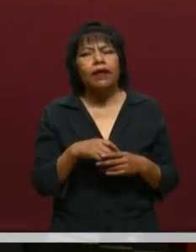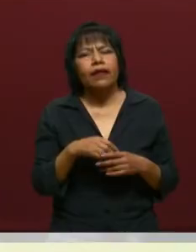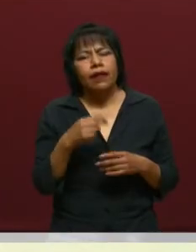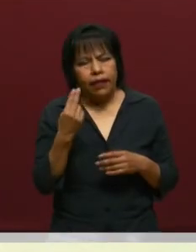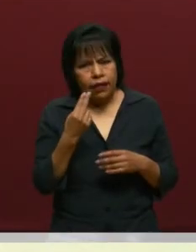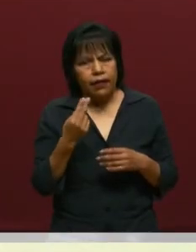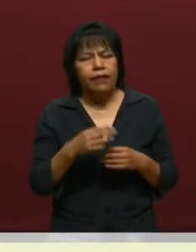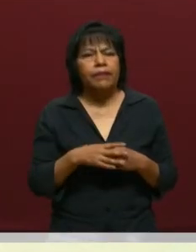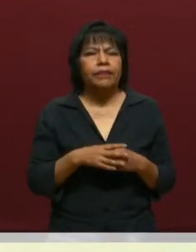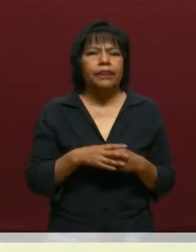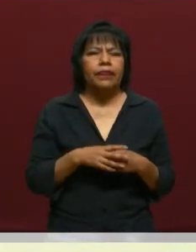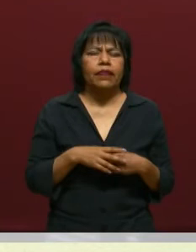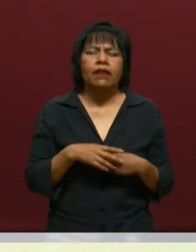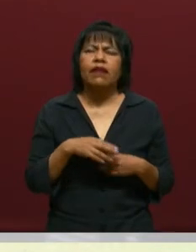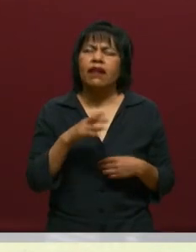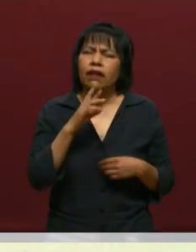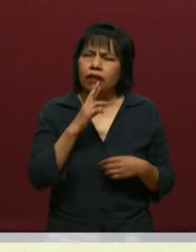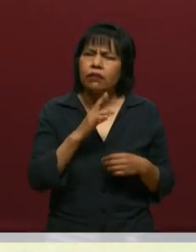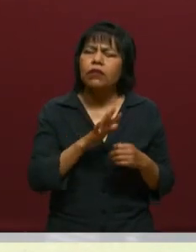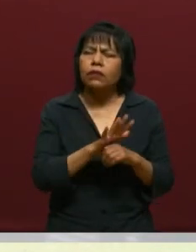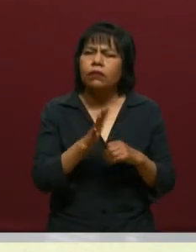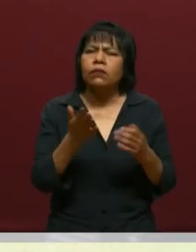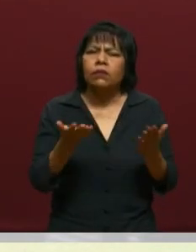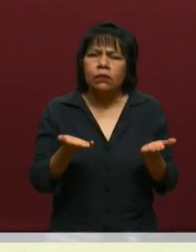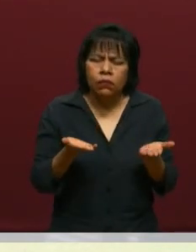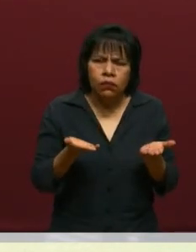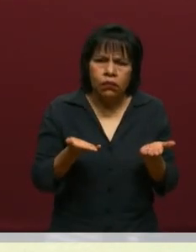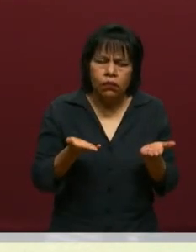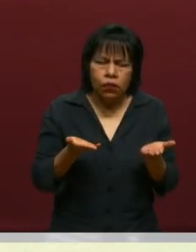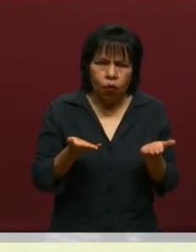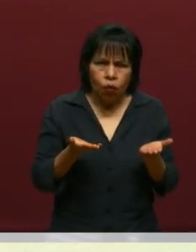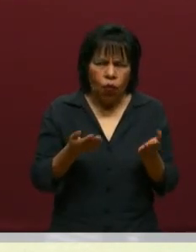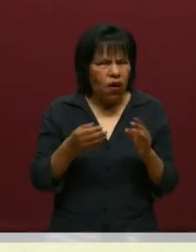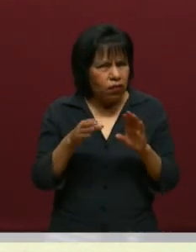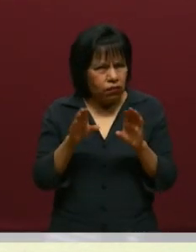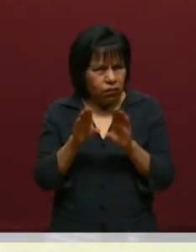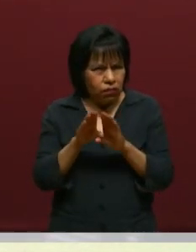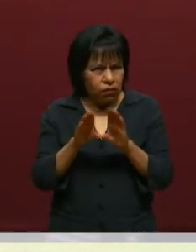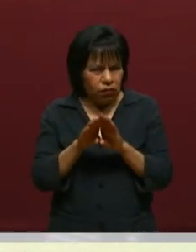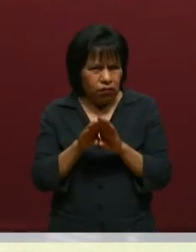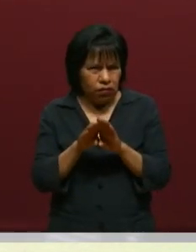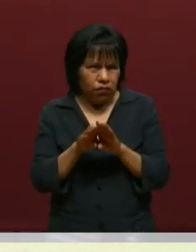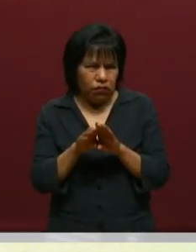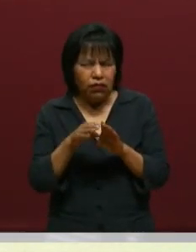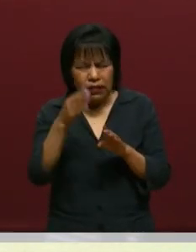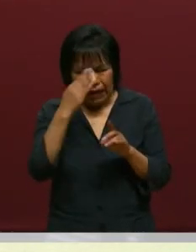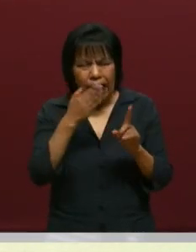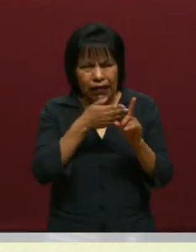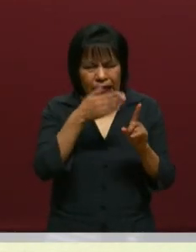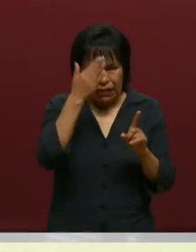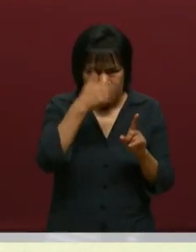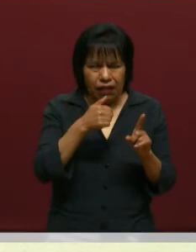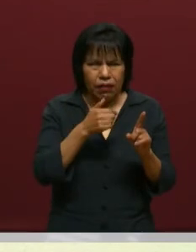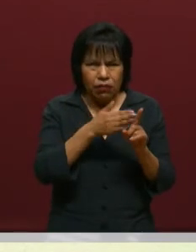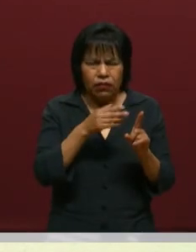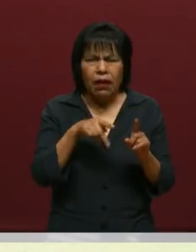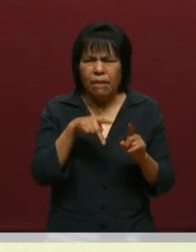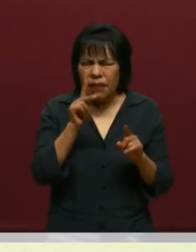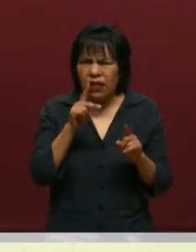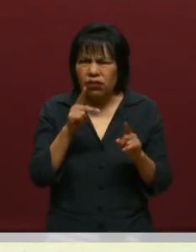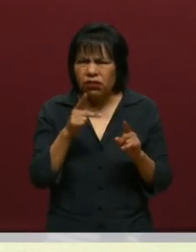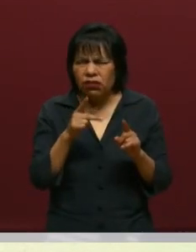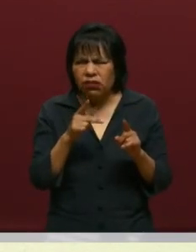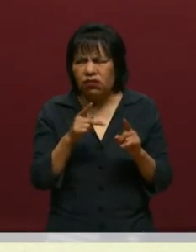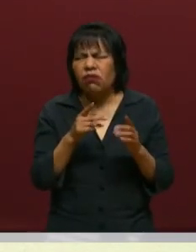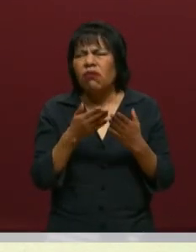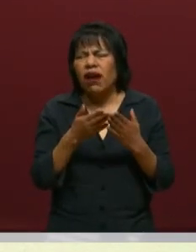resultados, maestra, ¿cuál será o cómo ya conocimos el objetivo, por supuesto, pero la